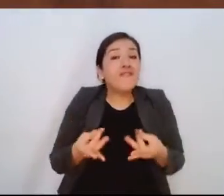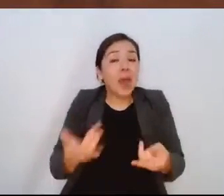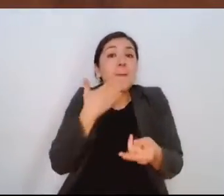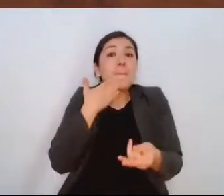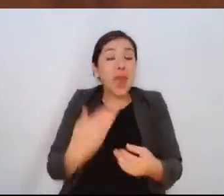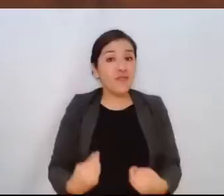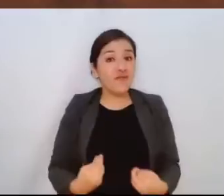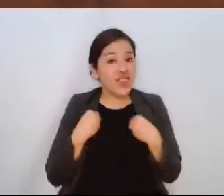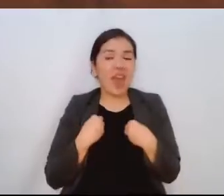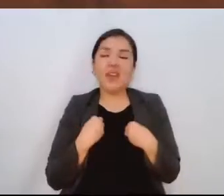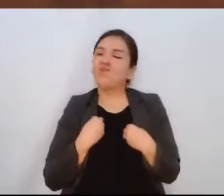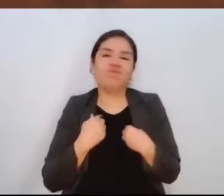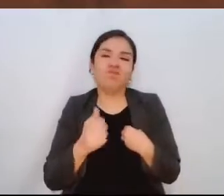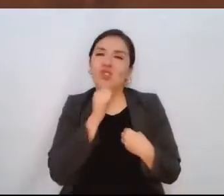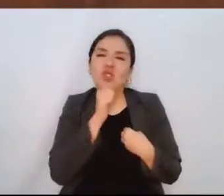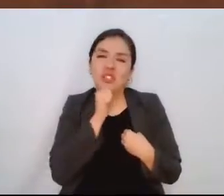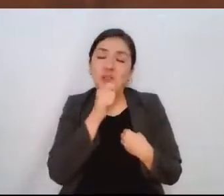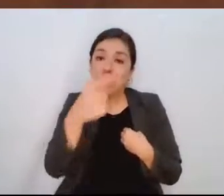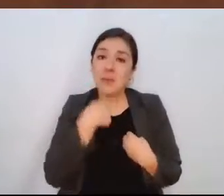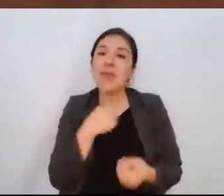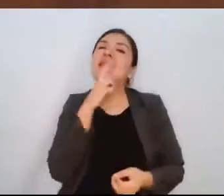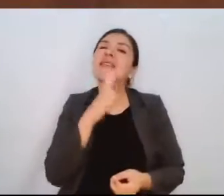Por sus respuestas, muchas gracias.